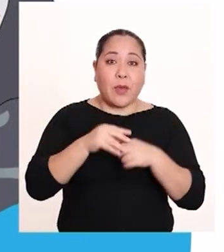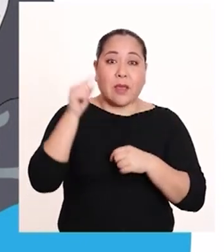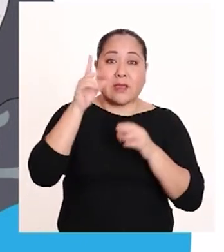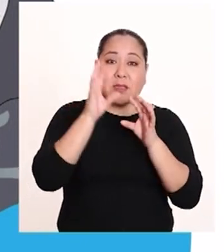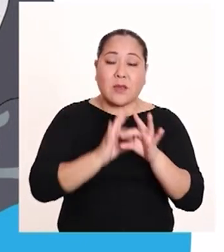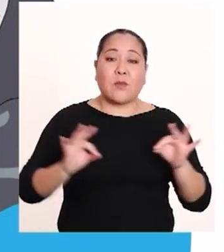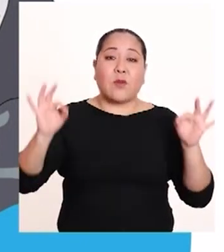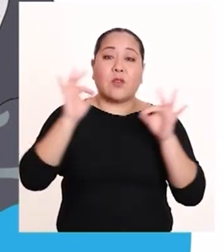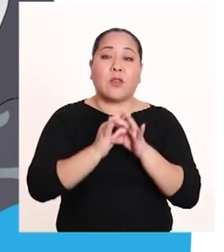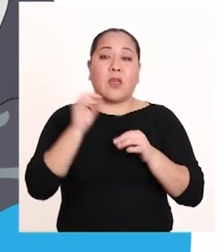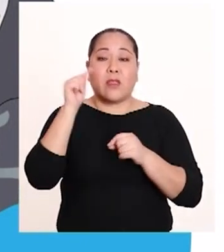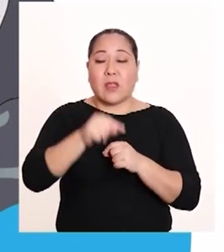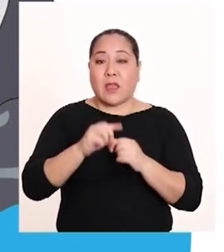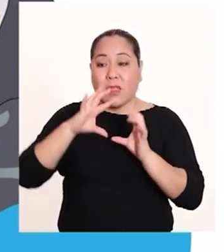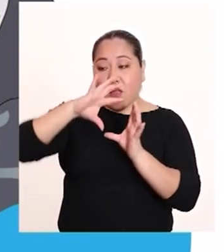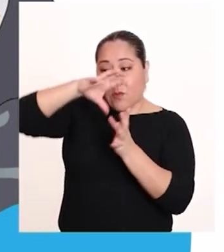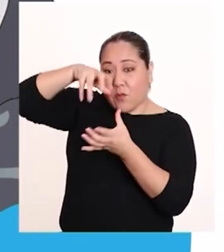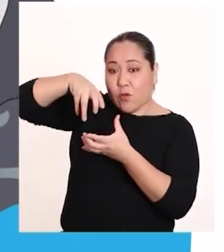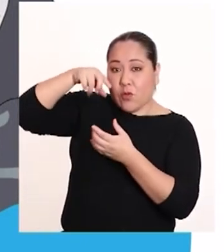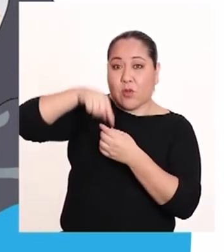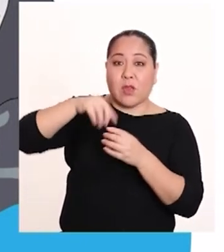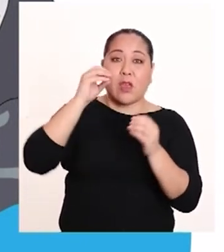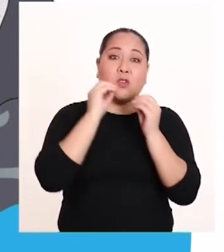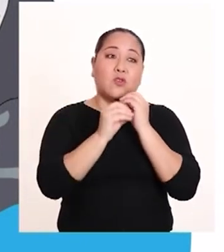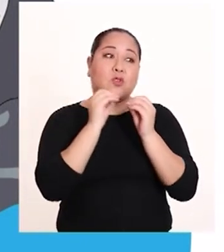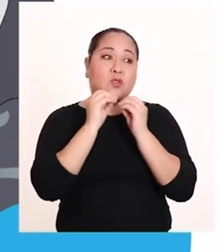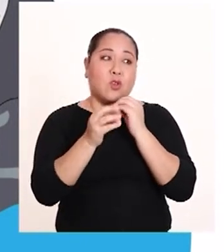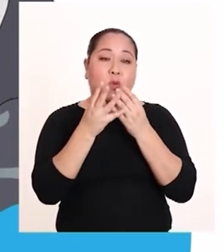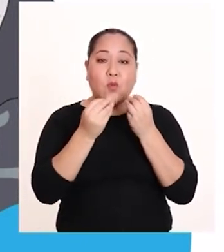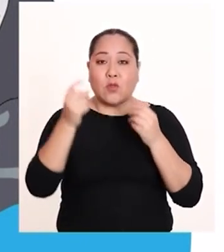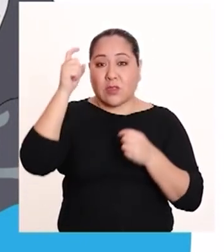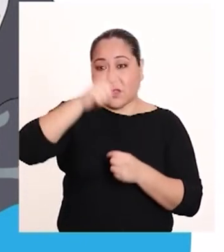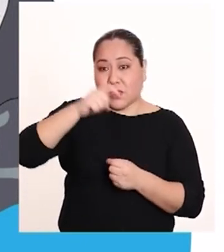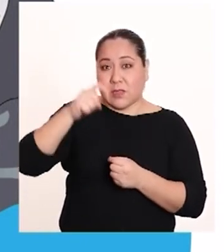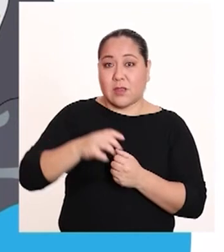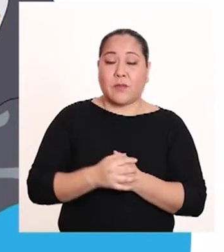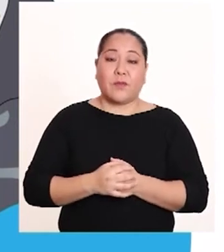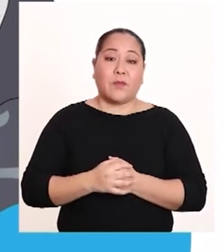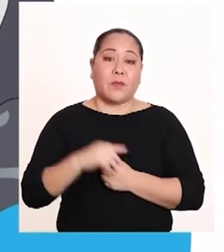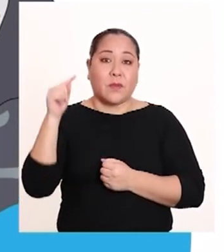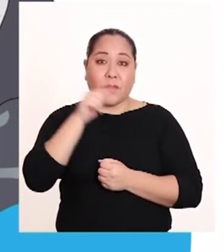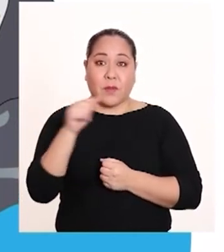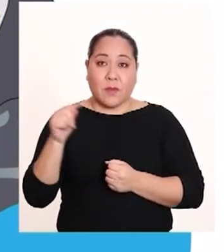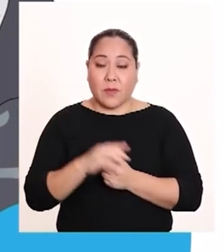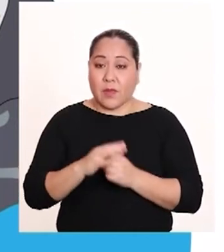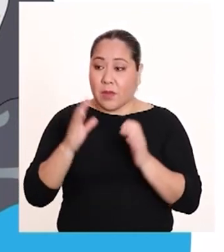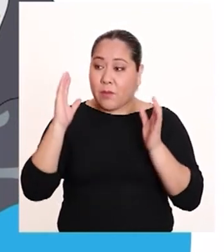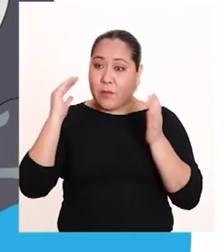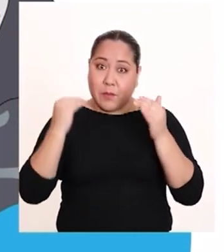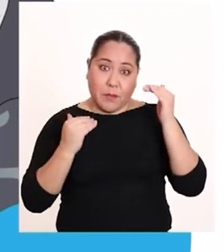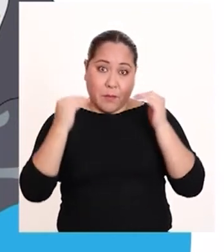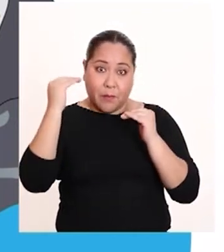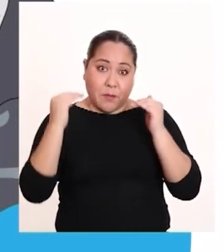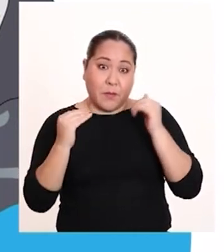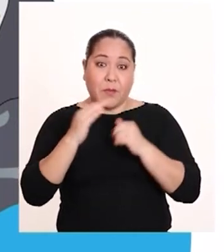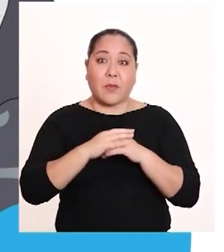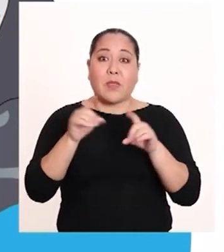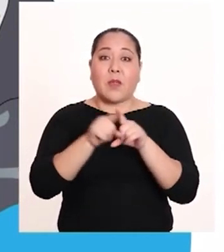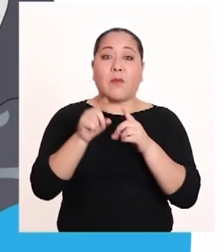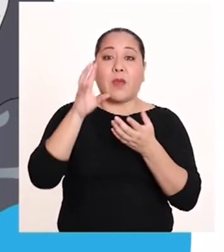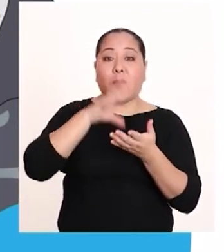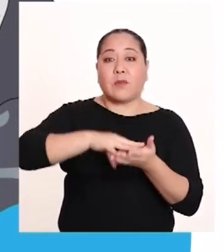tan importante en nuestro mundo y que ha solucionado muchas necesidades. Paralelamente a ello, también